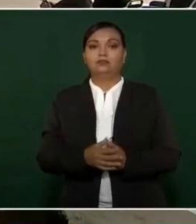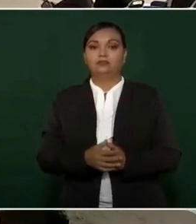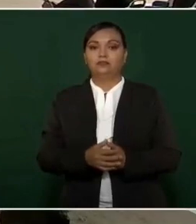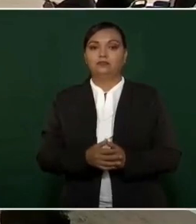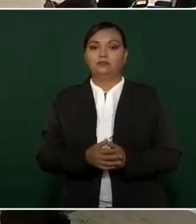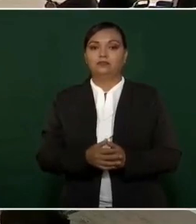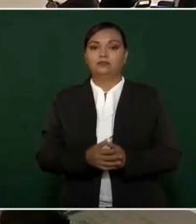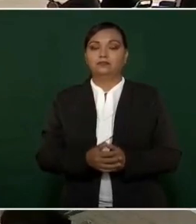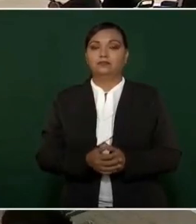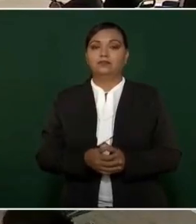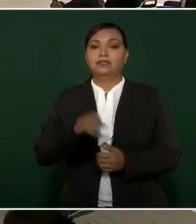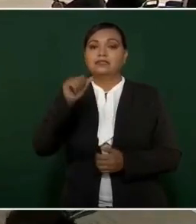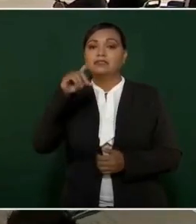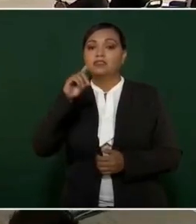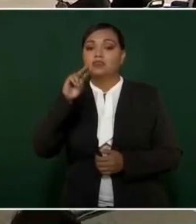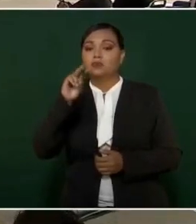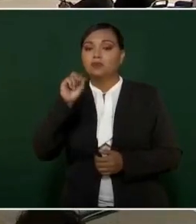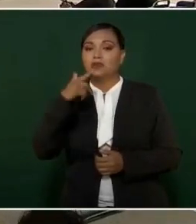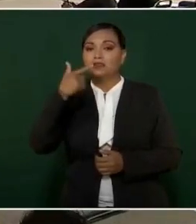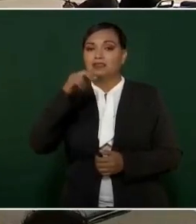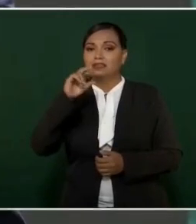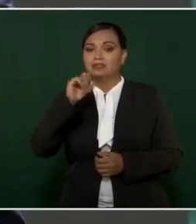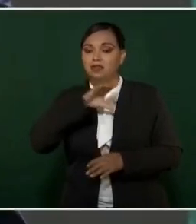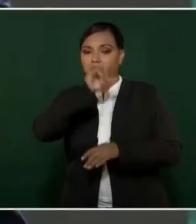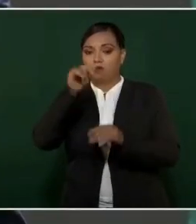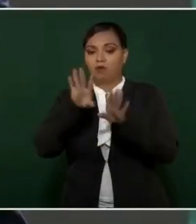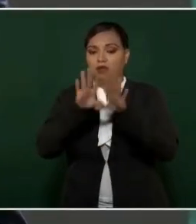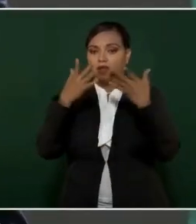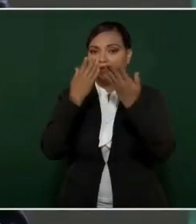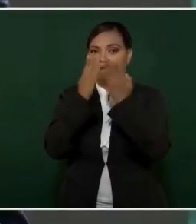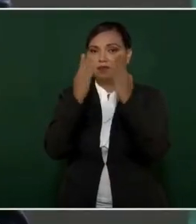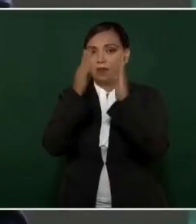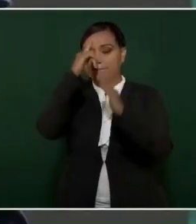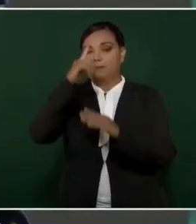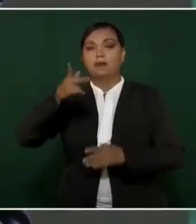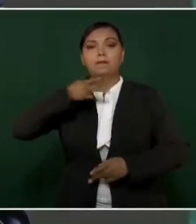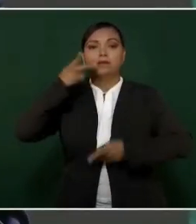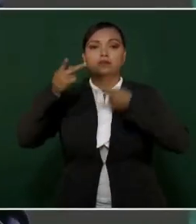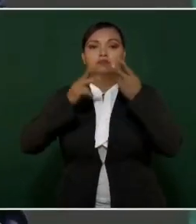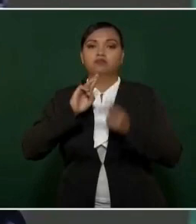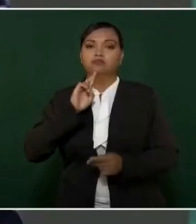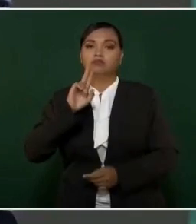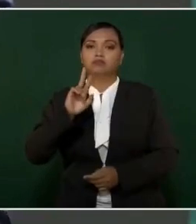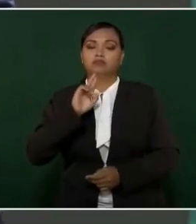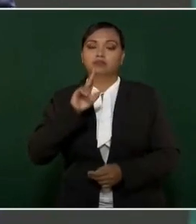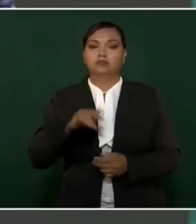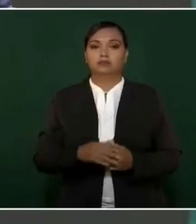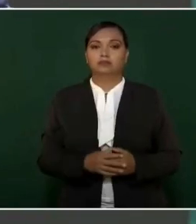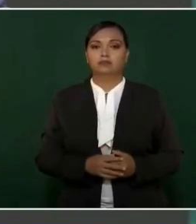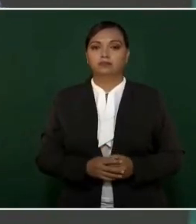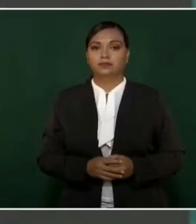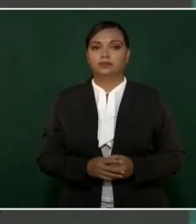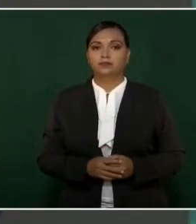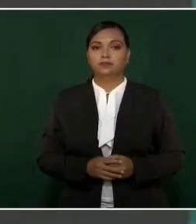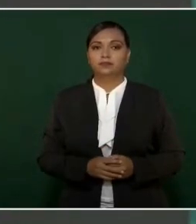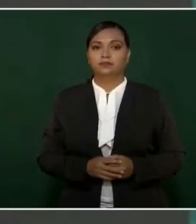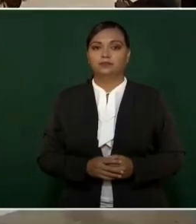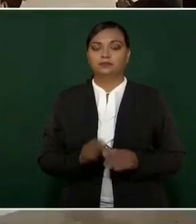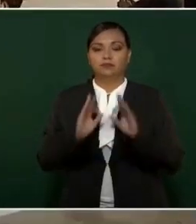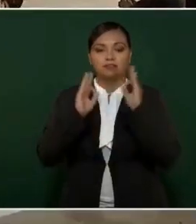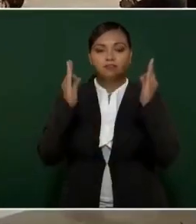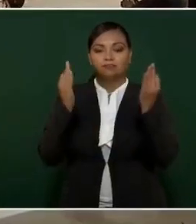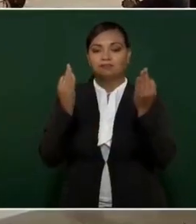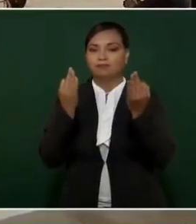el general Sandoval ya abrimos para preguntas y respuestas, de modo que